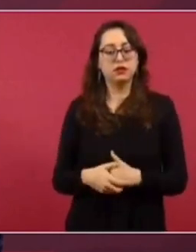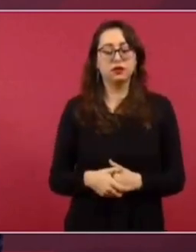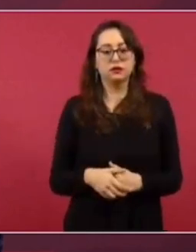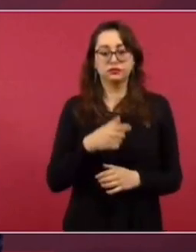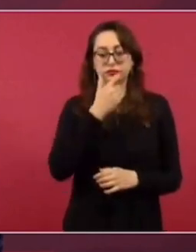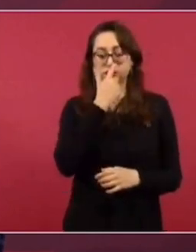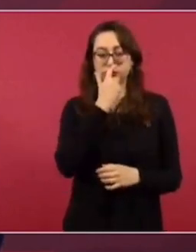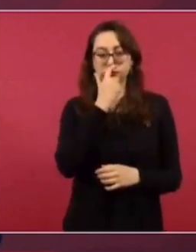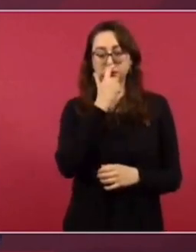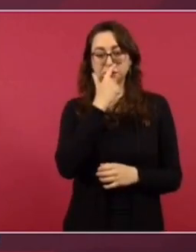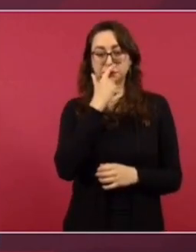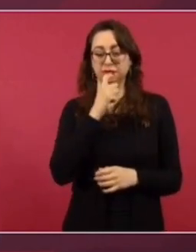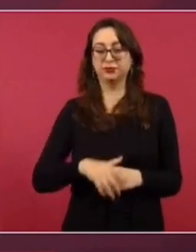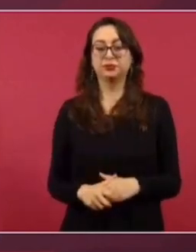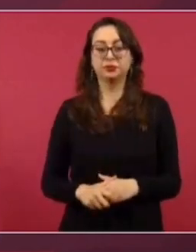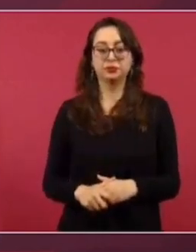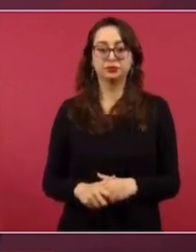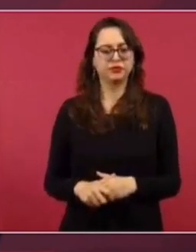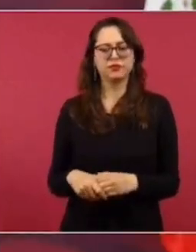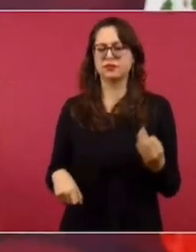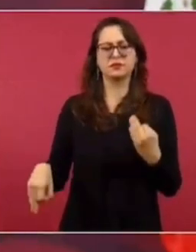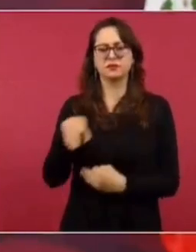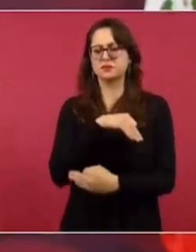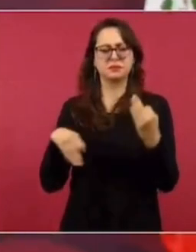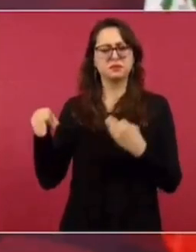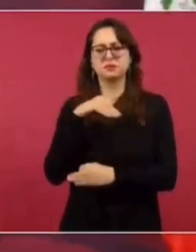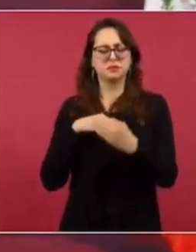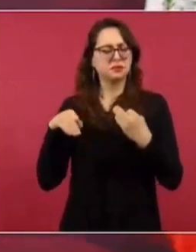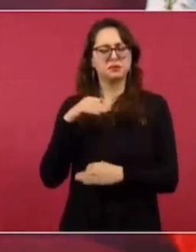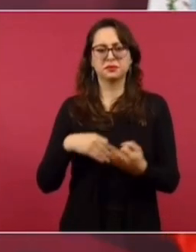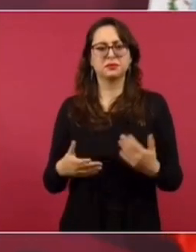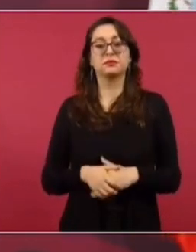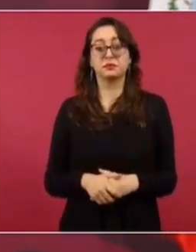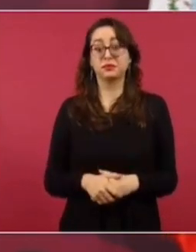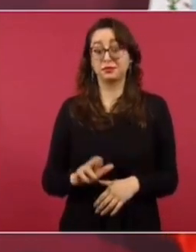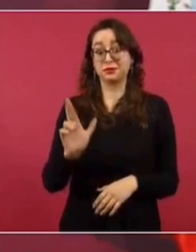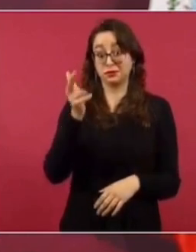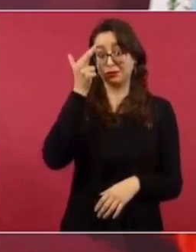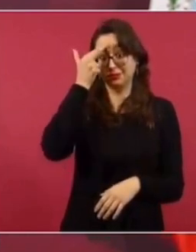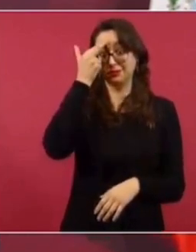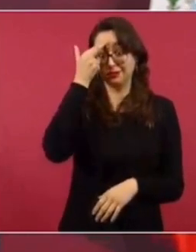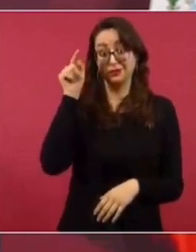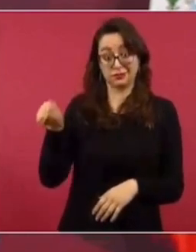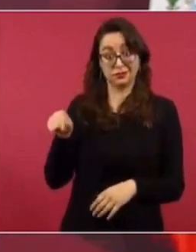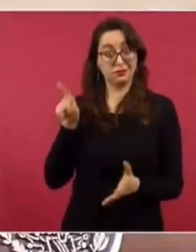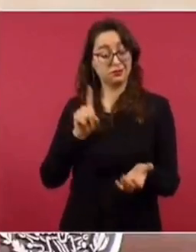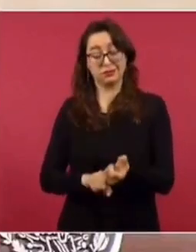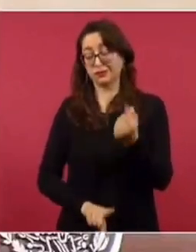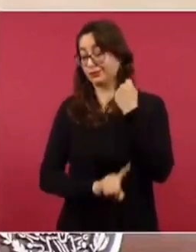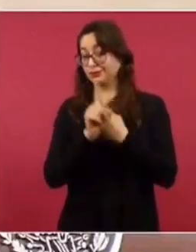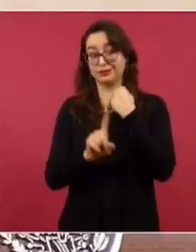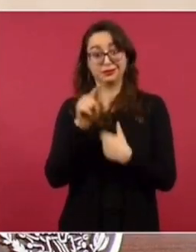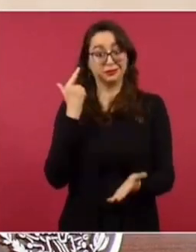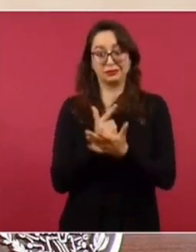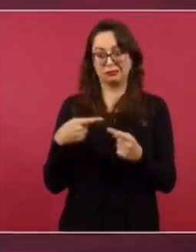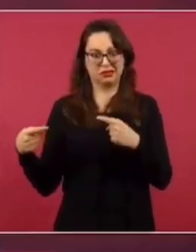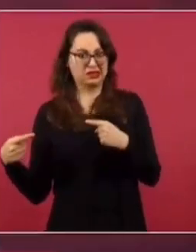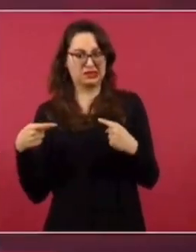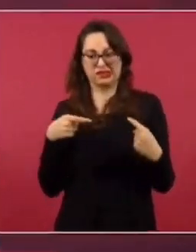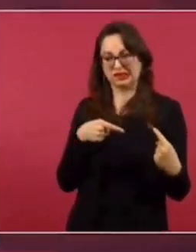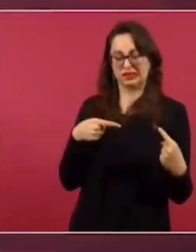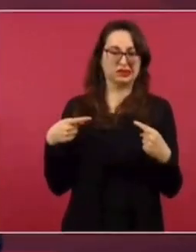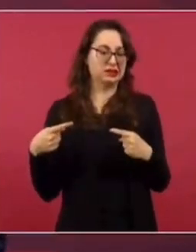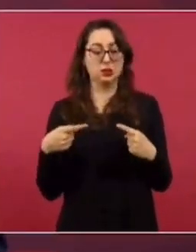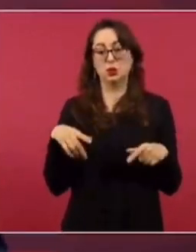Sí, de todo, de todo, de Y ya ven que se polarizó mucho, eso sí se polarizó, unos a favor, otros en contra.